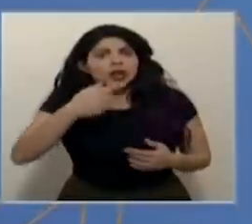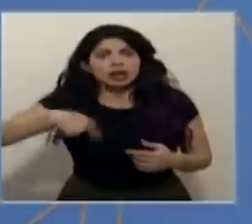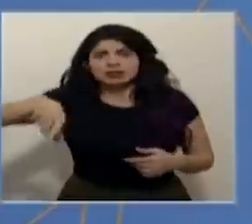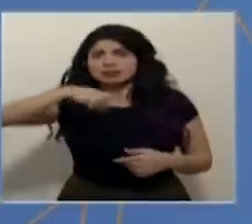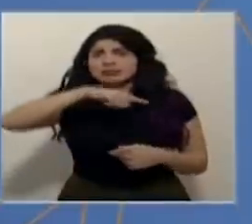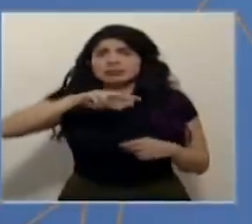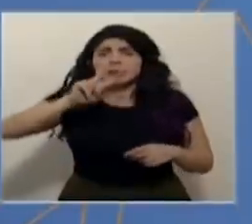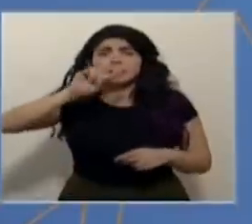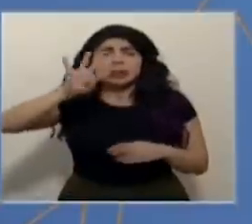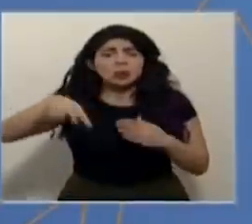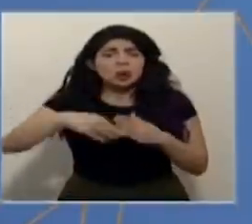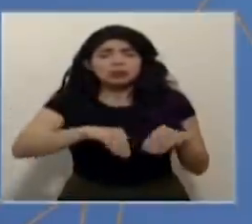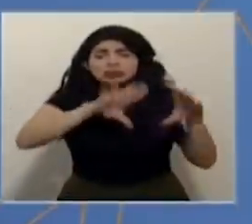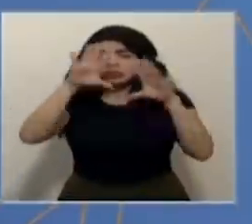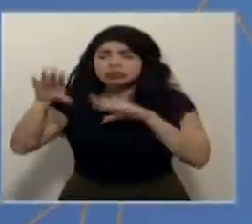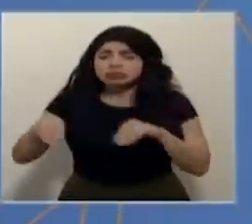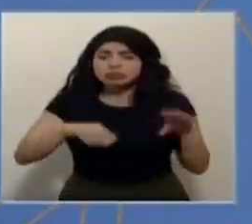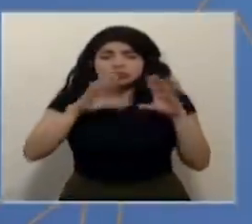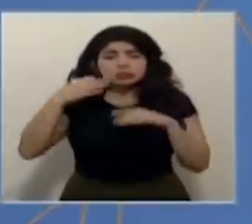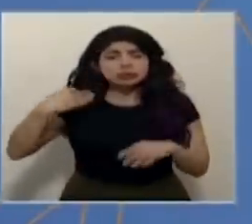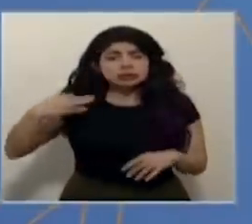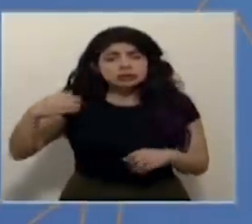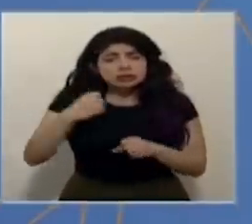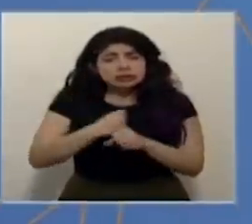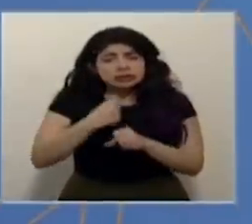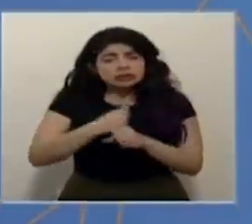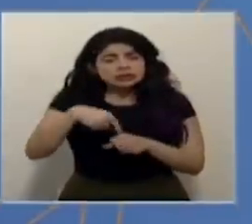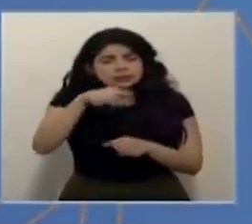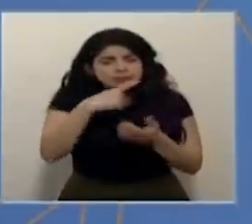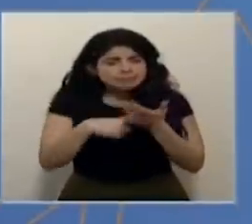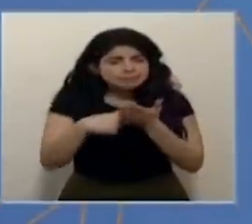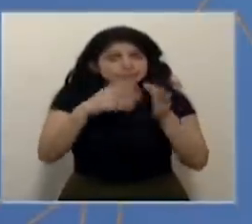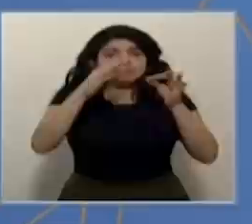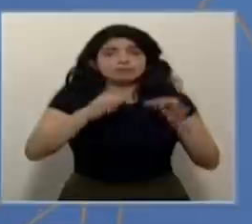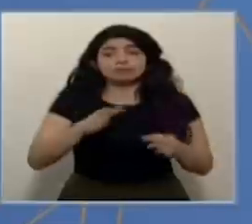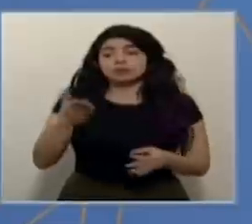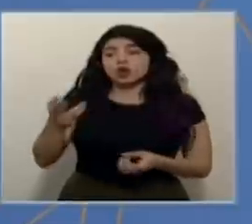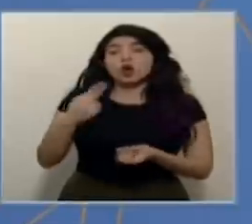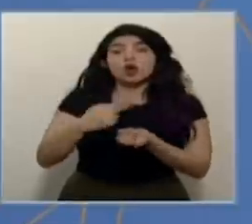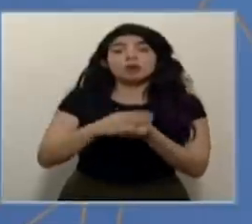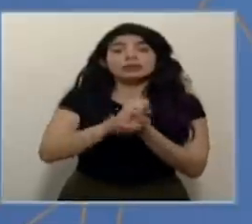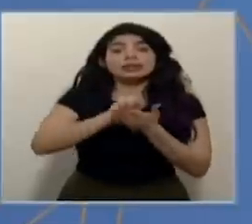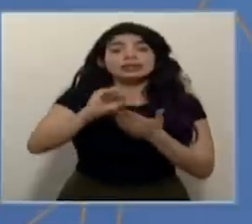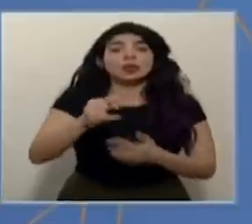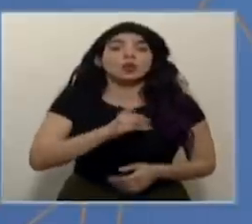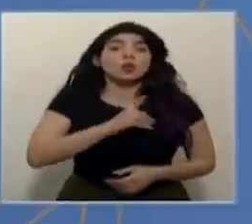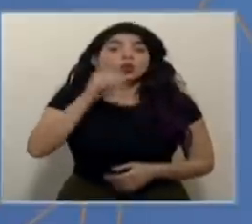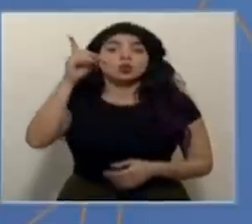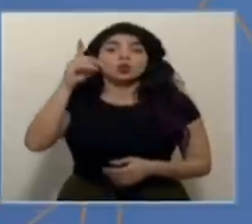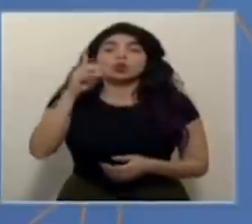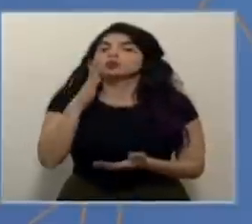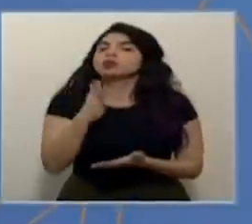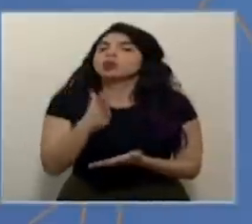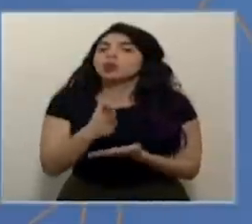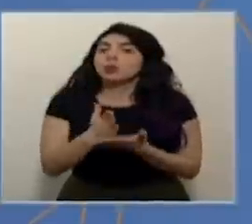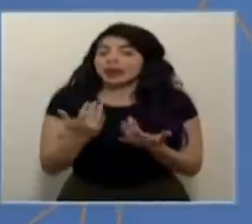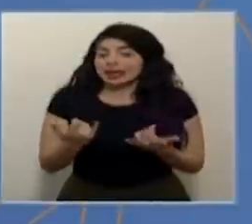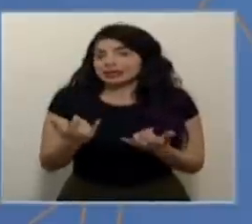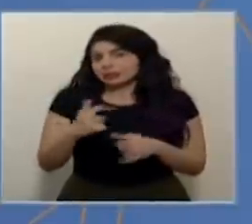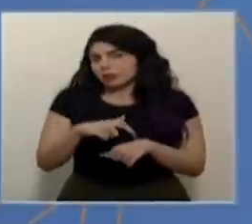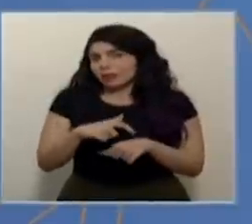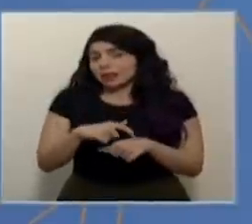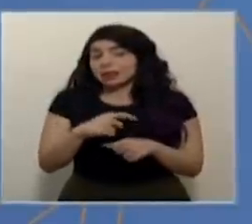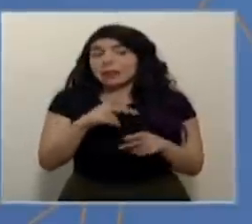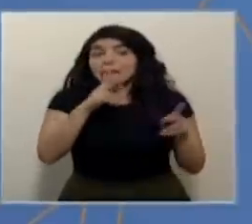esto 24-7, se tomó la decisión de que el San Juan de Dios ya no va a recibir por el momento